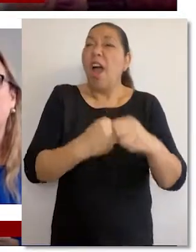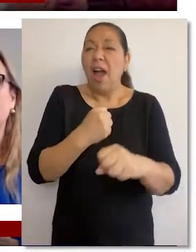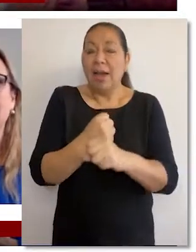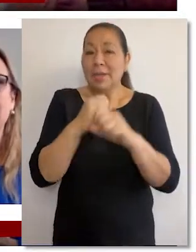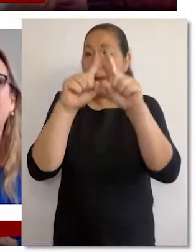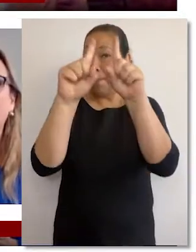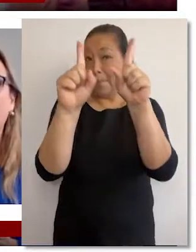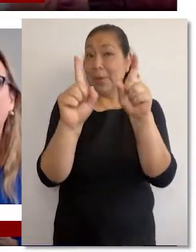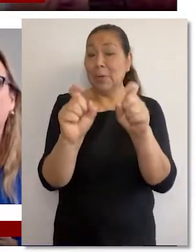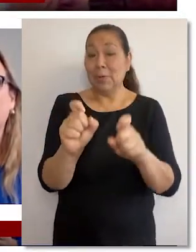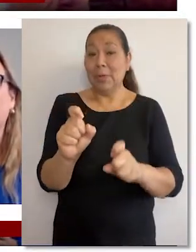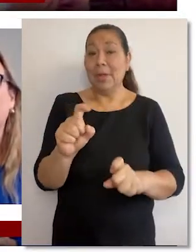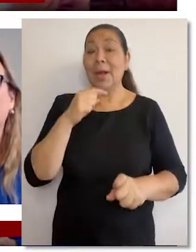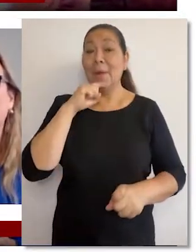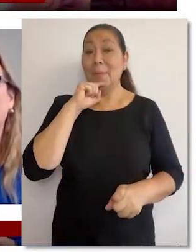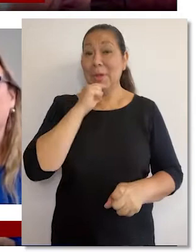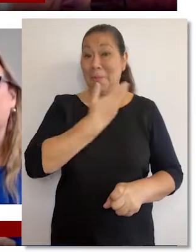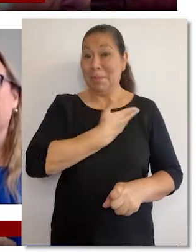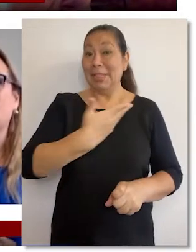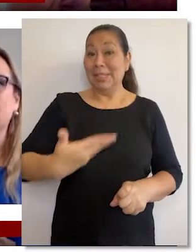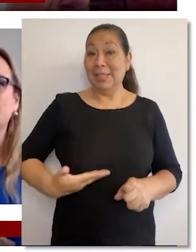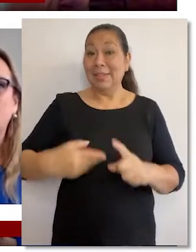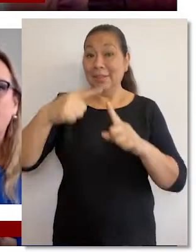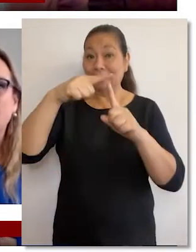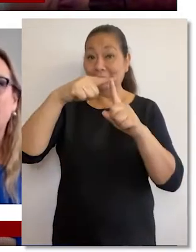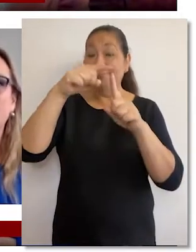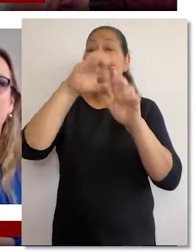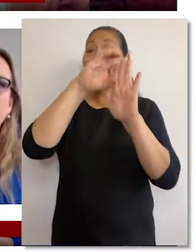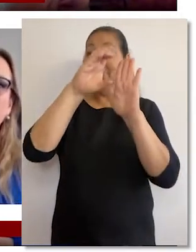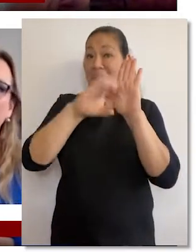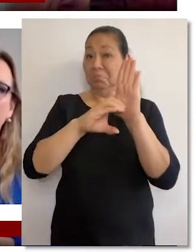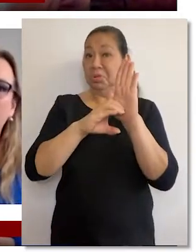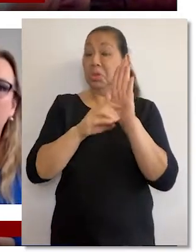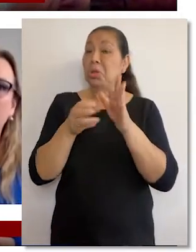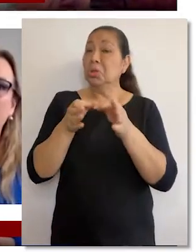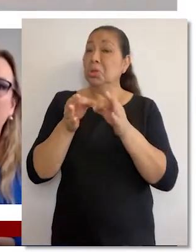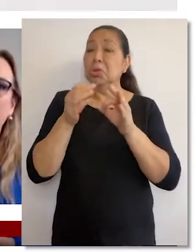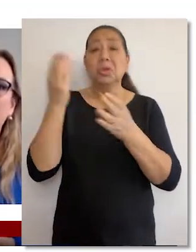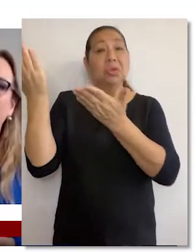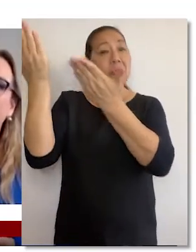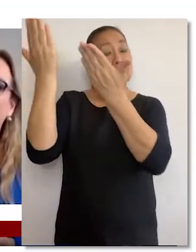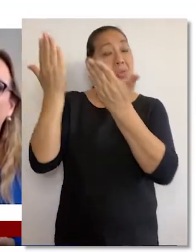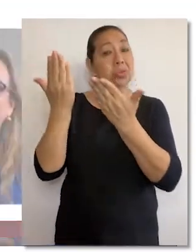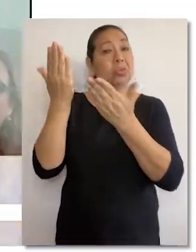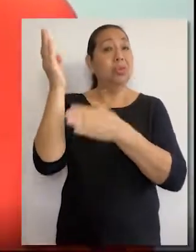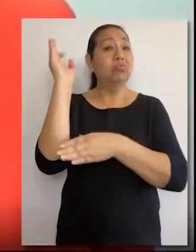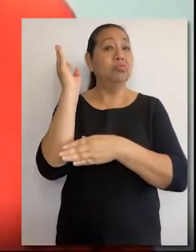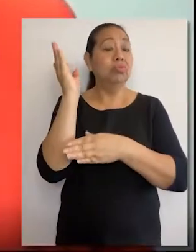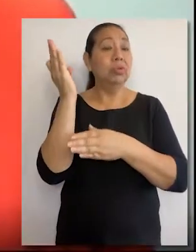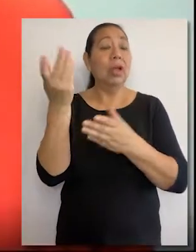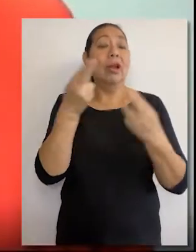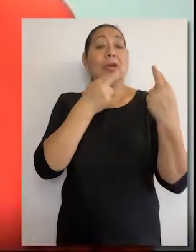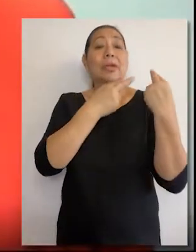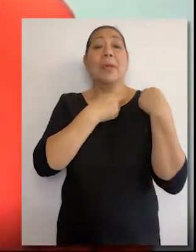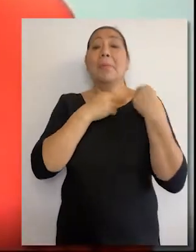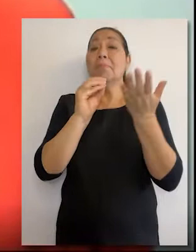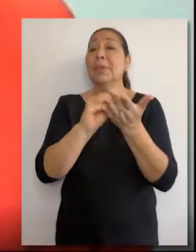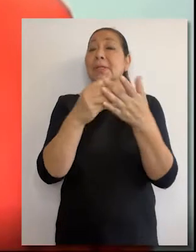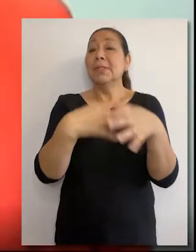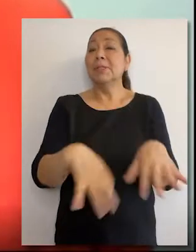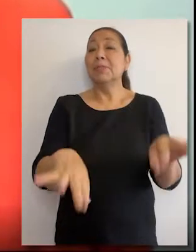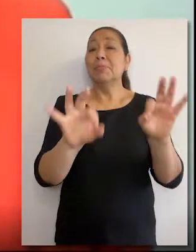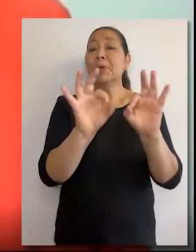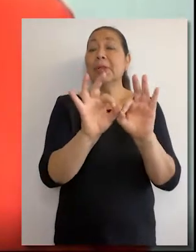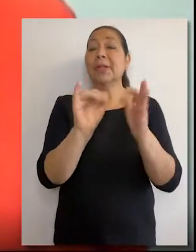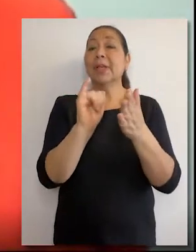La presidenta del TC, Marianela Ledesma Narváez, dio las palabras de bienvenida y destacó el rol preponderante y